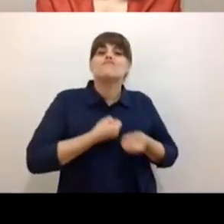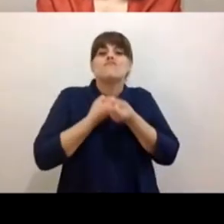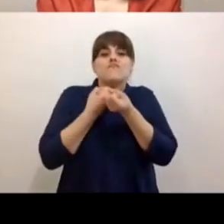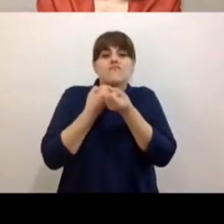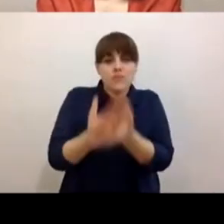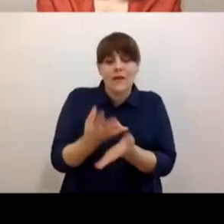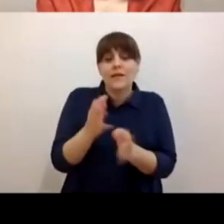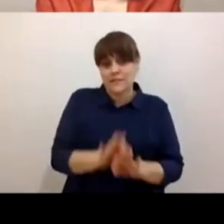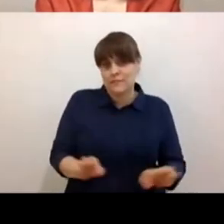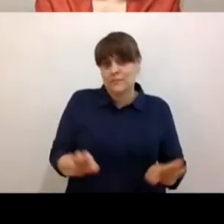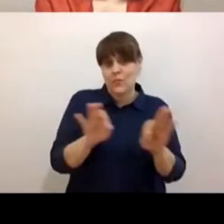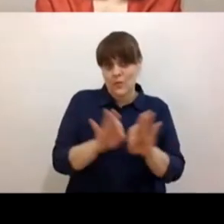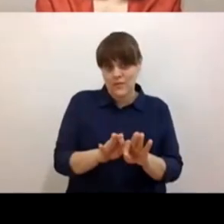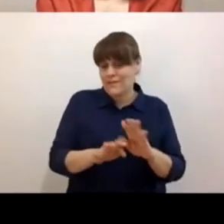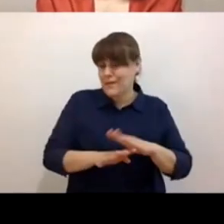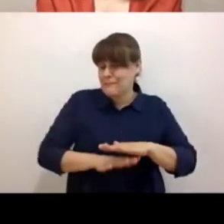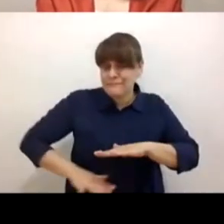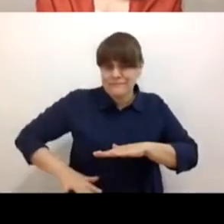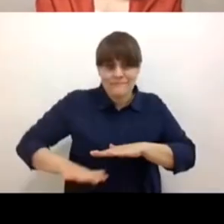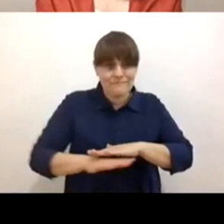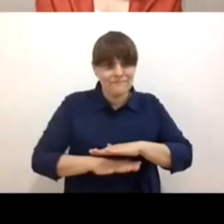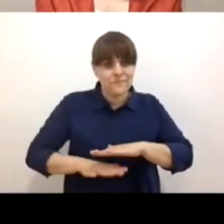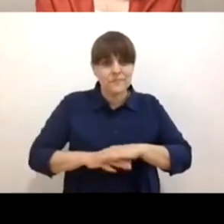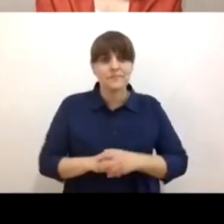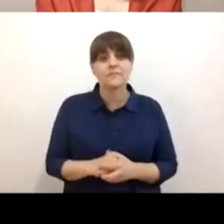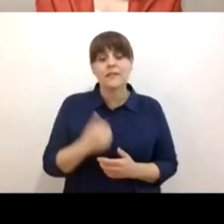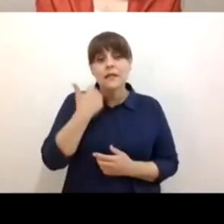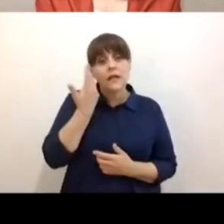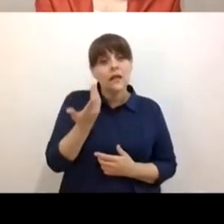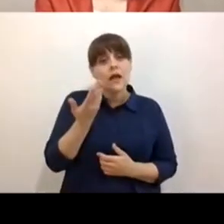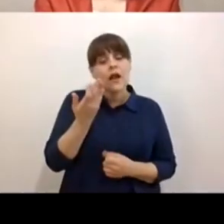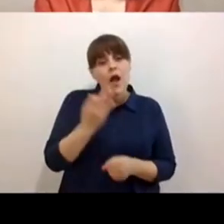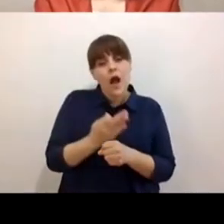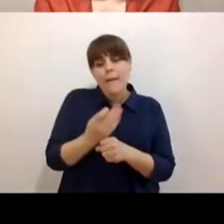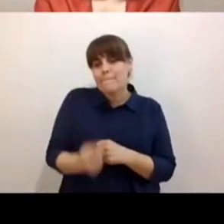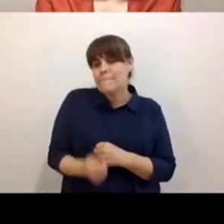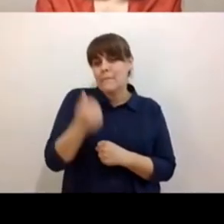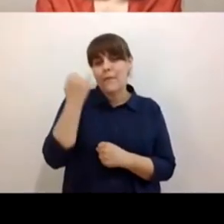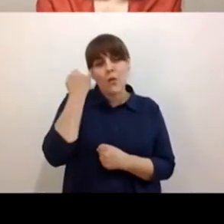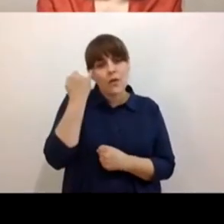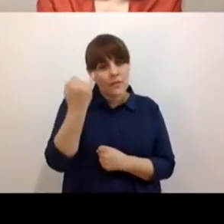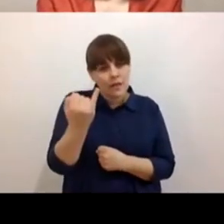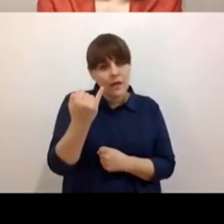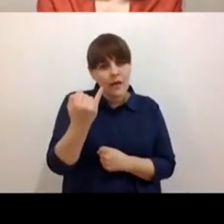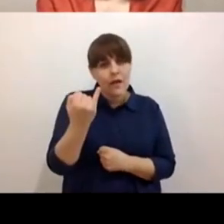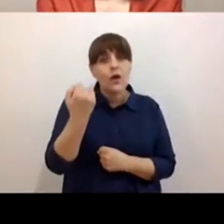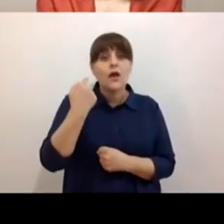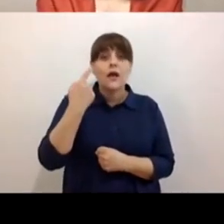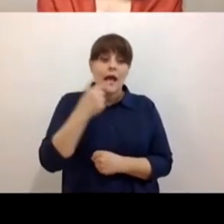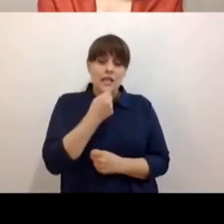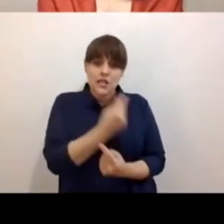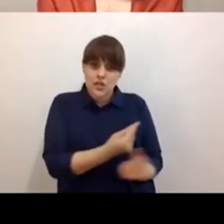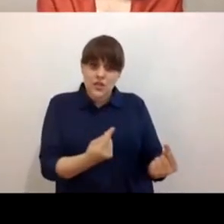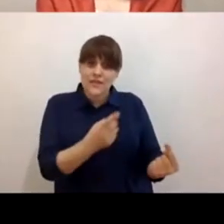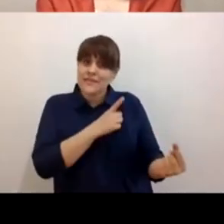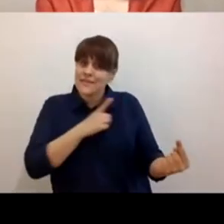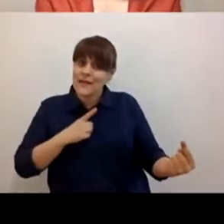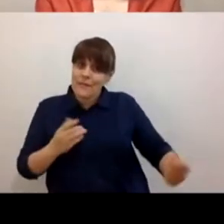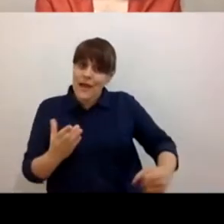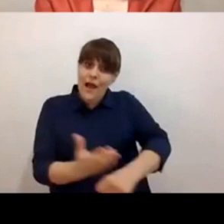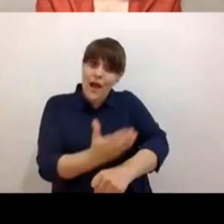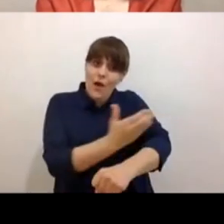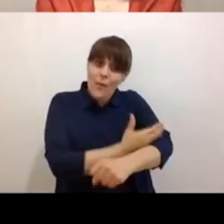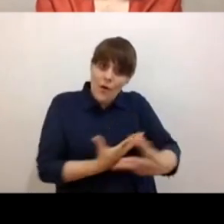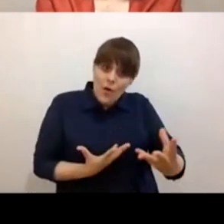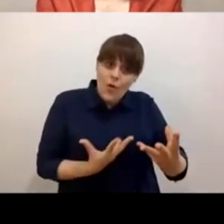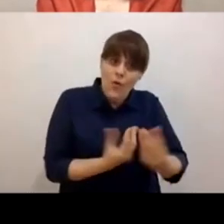Pero sí me gustaría como partir de esta idea de que hay que acompañar a los niños, niñas y adolescentes y hay